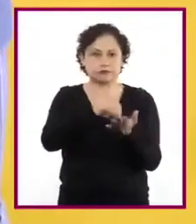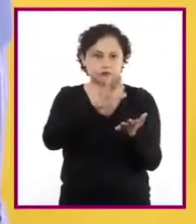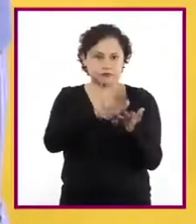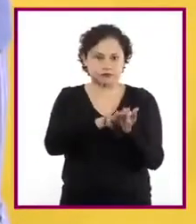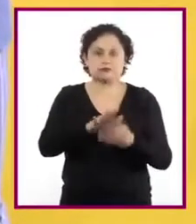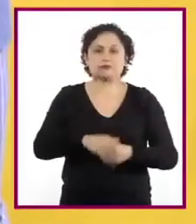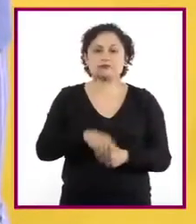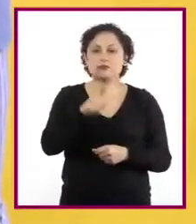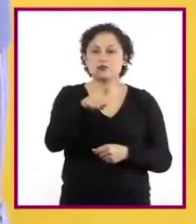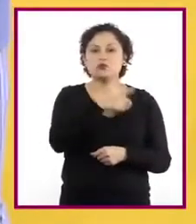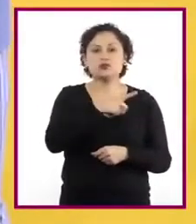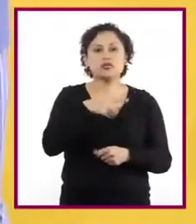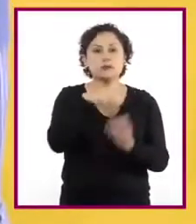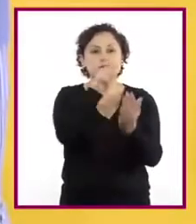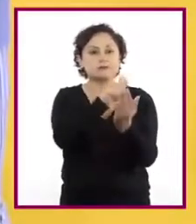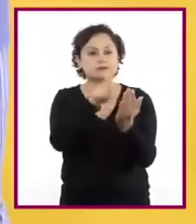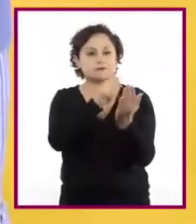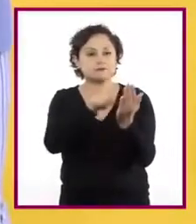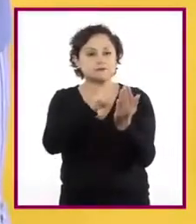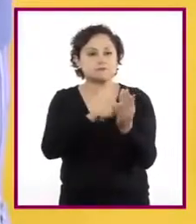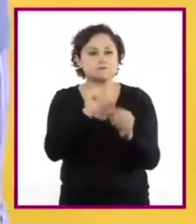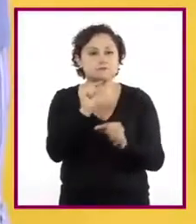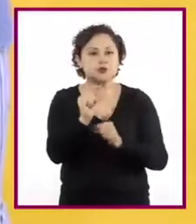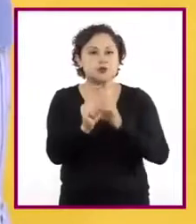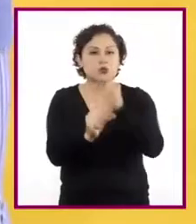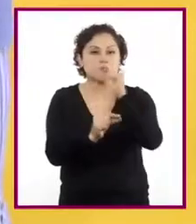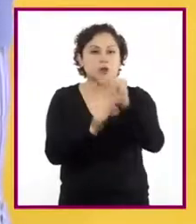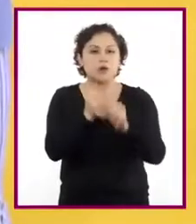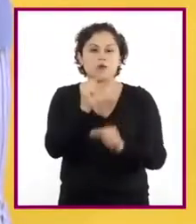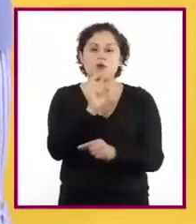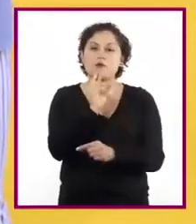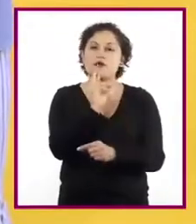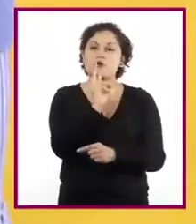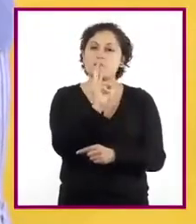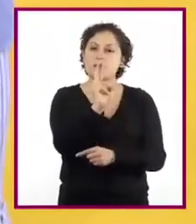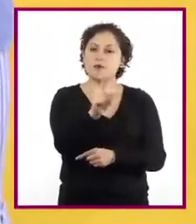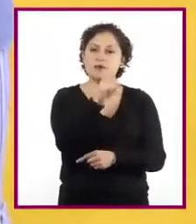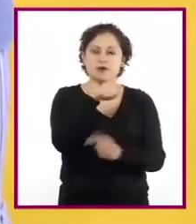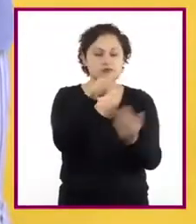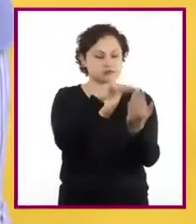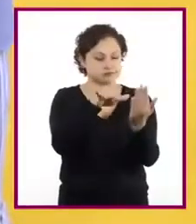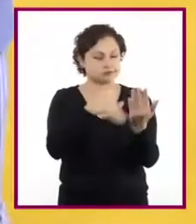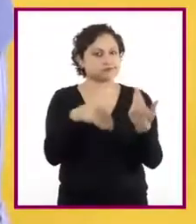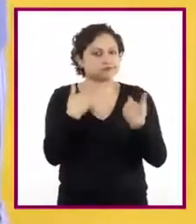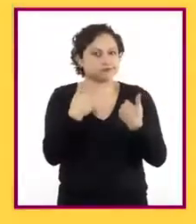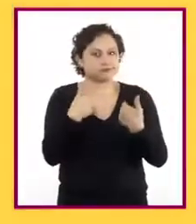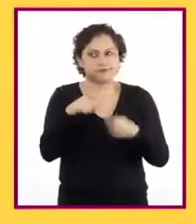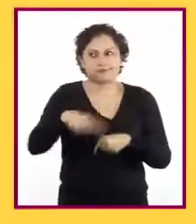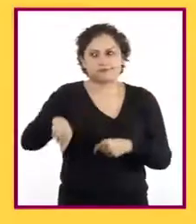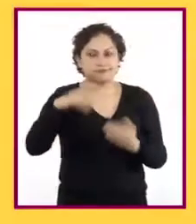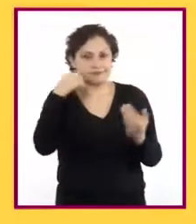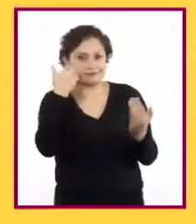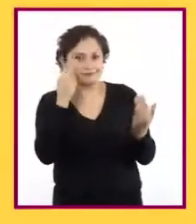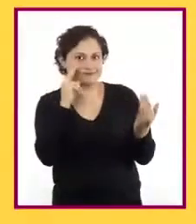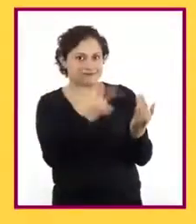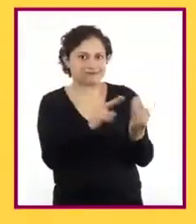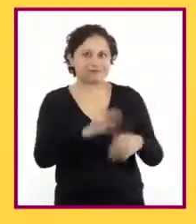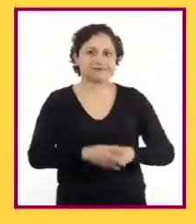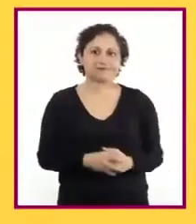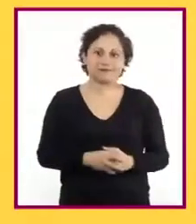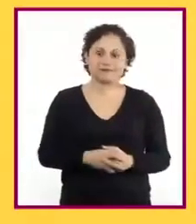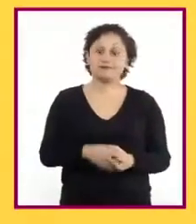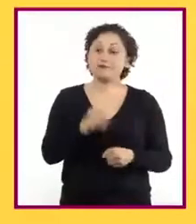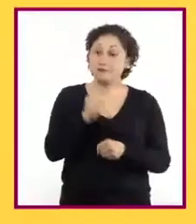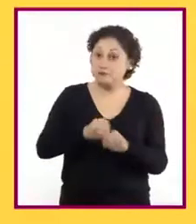la claridad de sus escritos para que sus palabras sean cada vez más comprensibles y atractivas. Hay que practicar